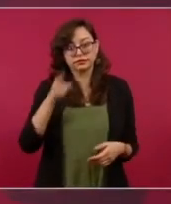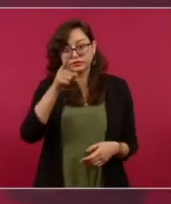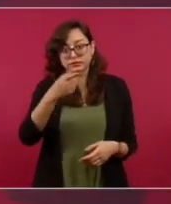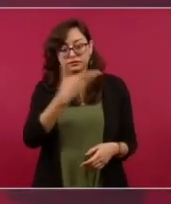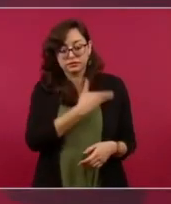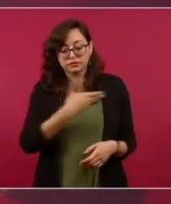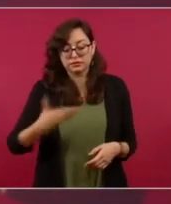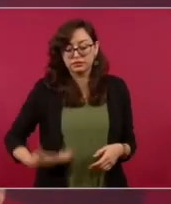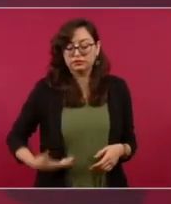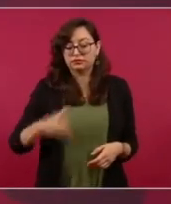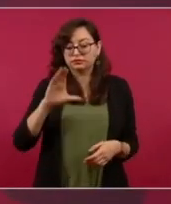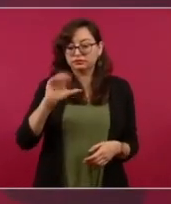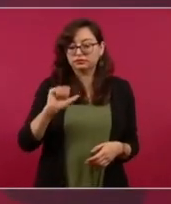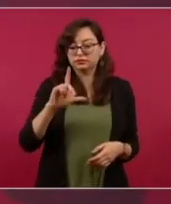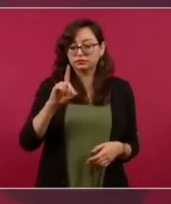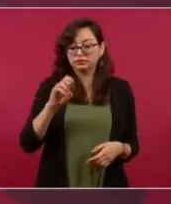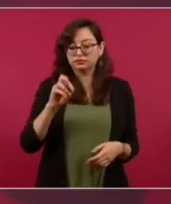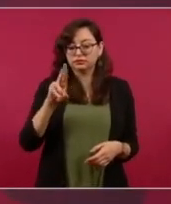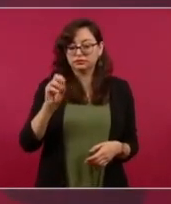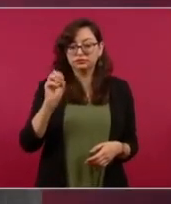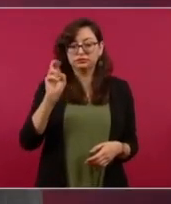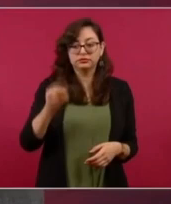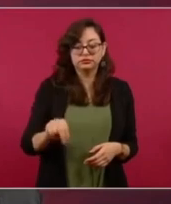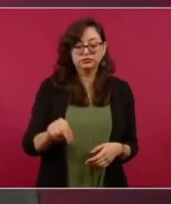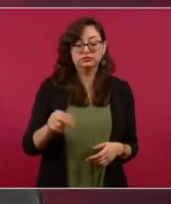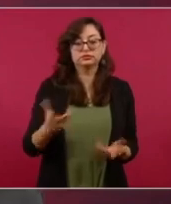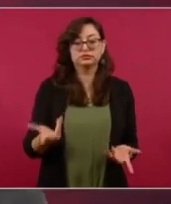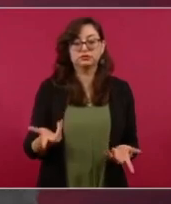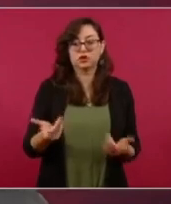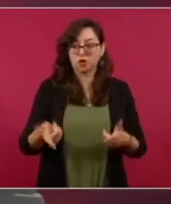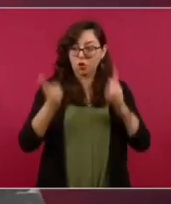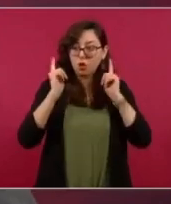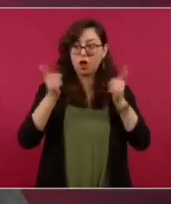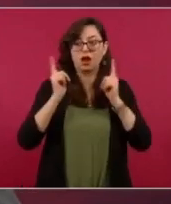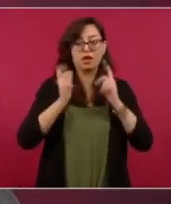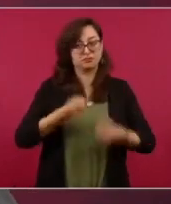antes de que García Luna